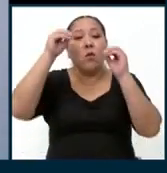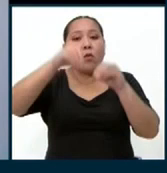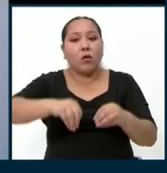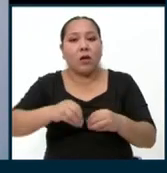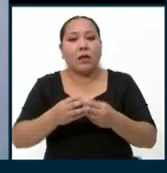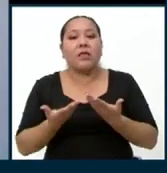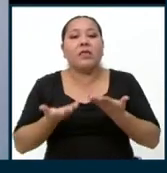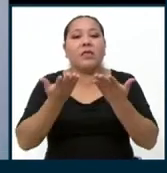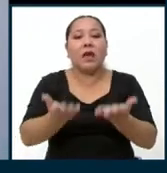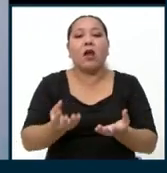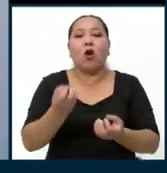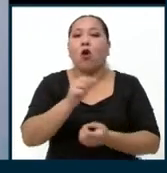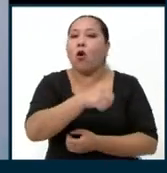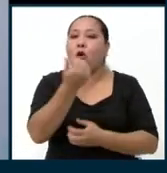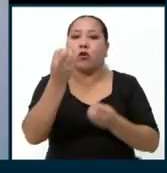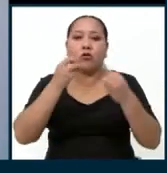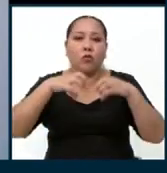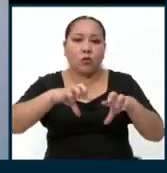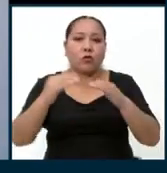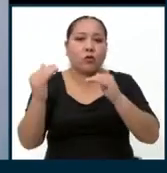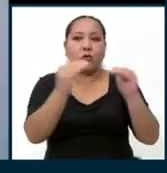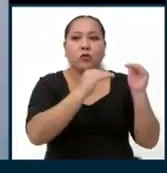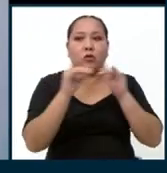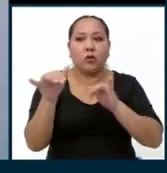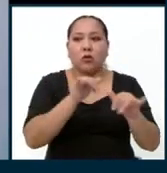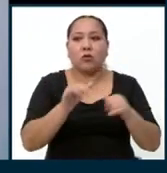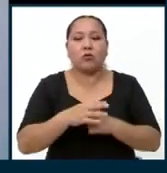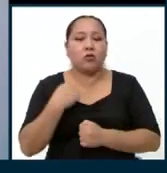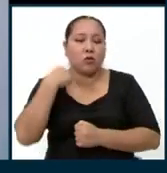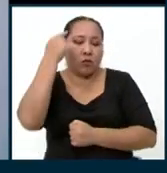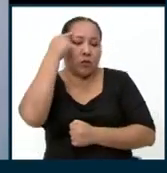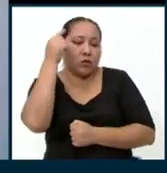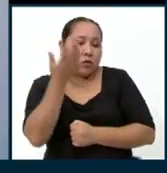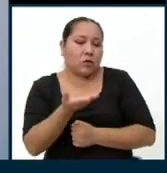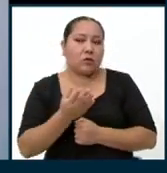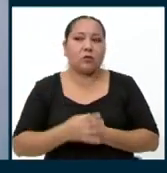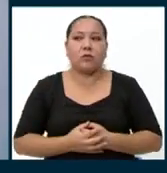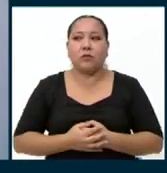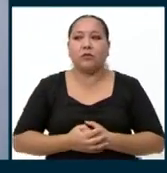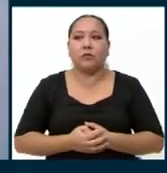Darles las oportunidades a todos por igual. Yo creo eso.